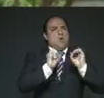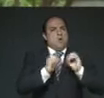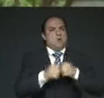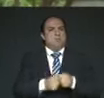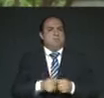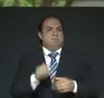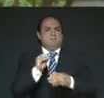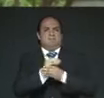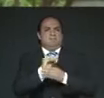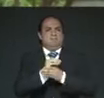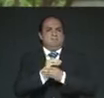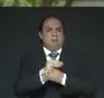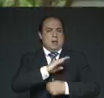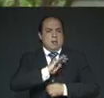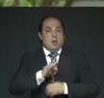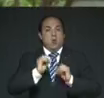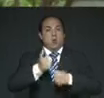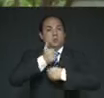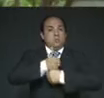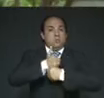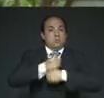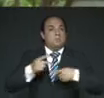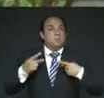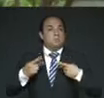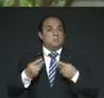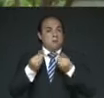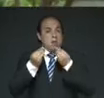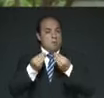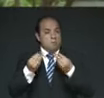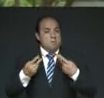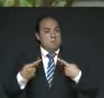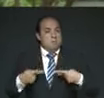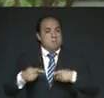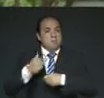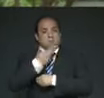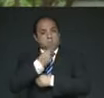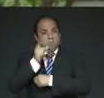y al sufrimiento de tantas y de tantos.